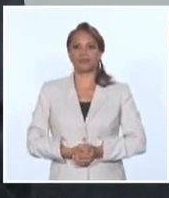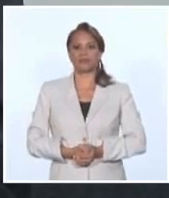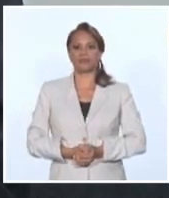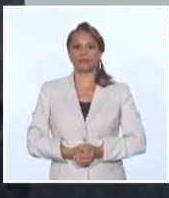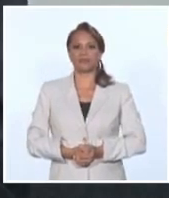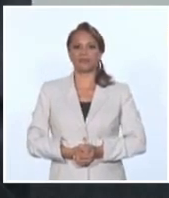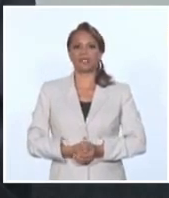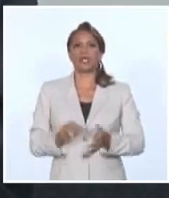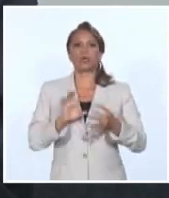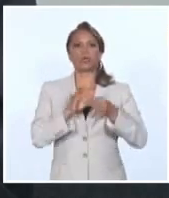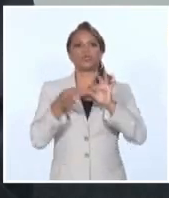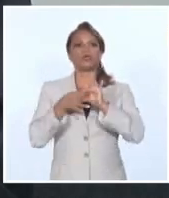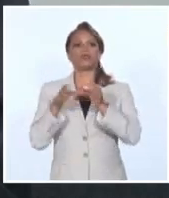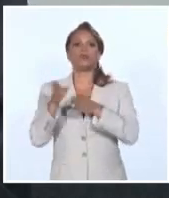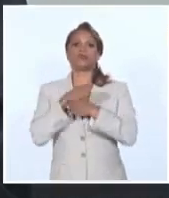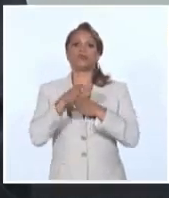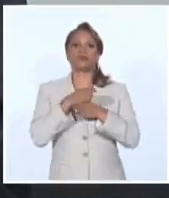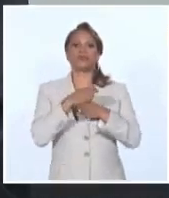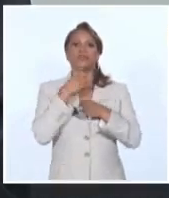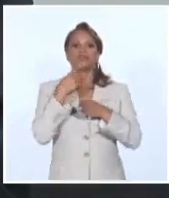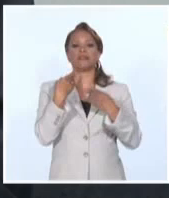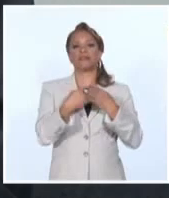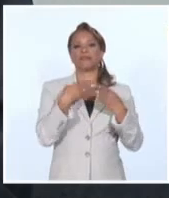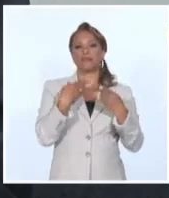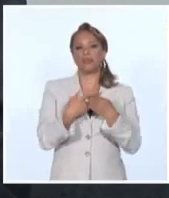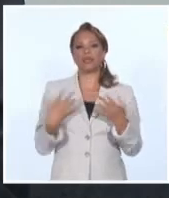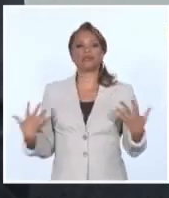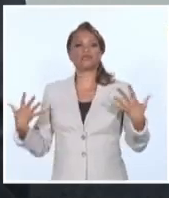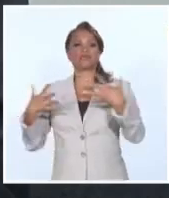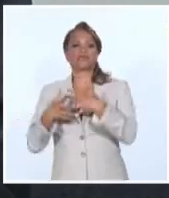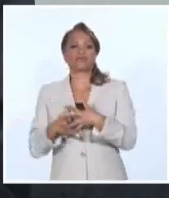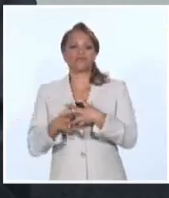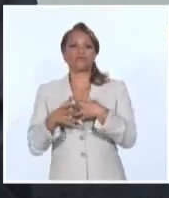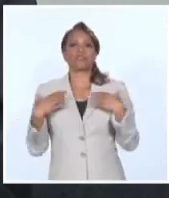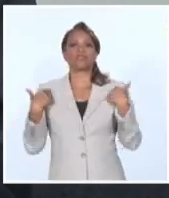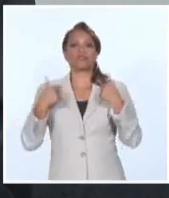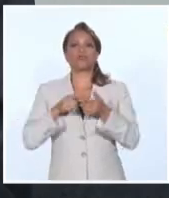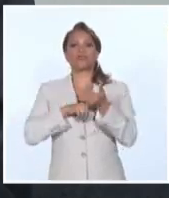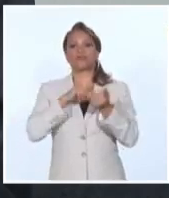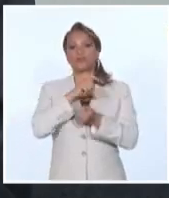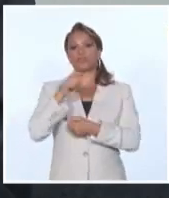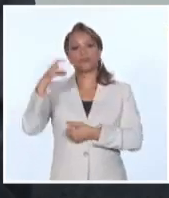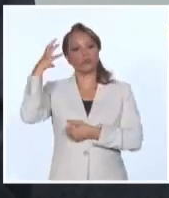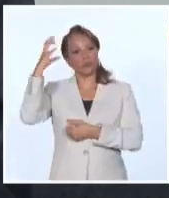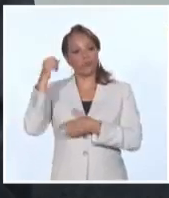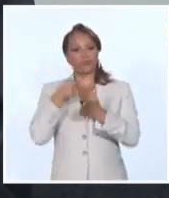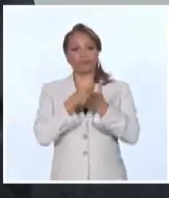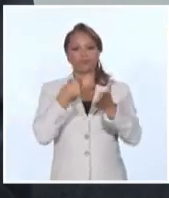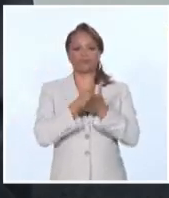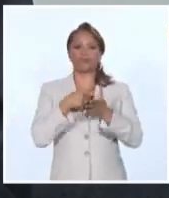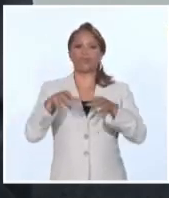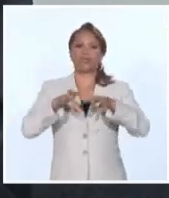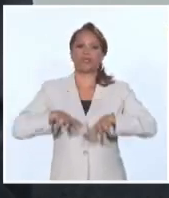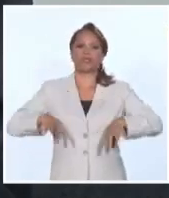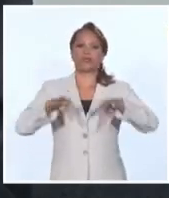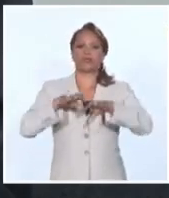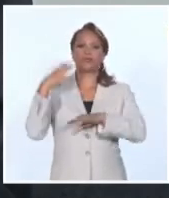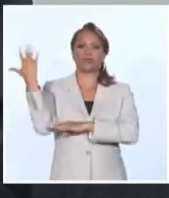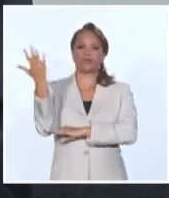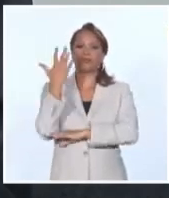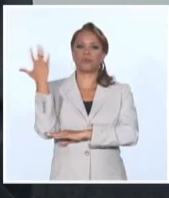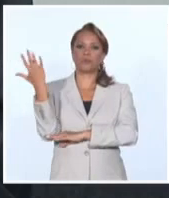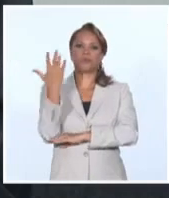coordinación entre los diferentes organismos, la dirección del partido y del gobierno para enfrentar este tipo de